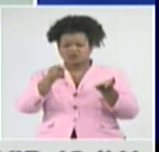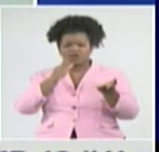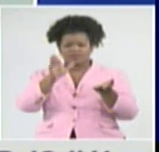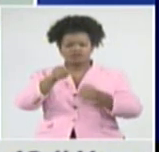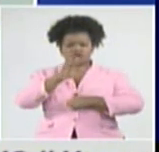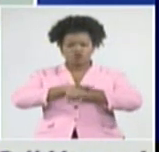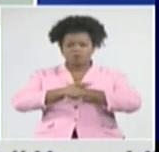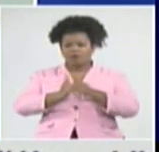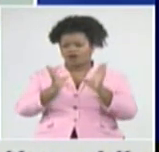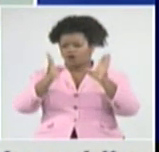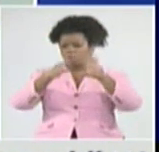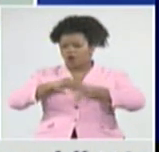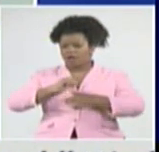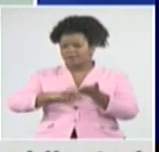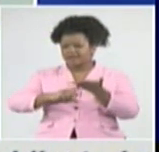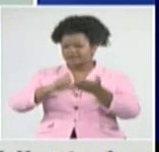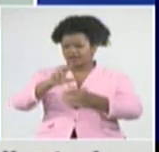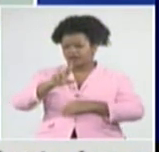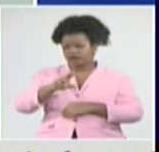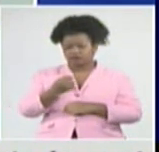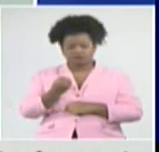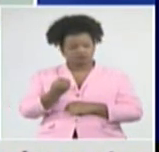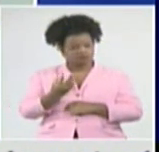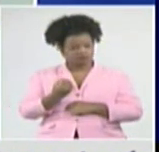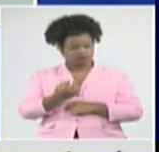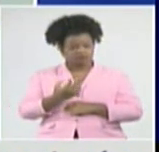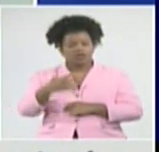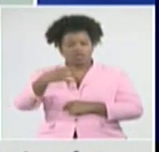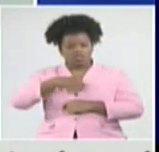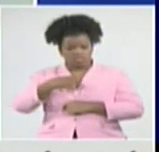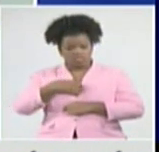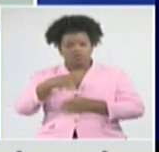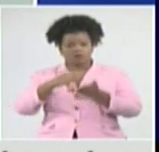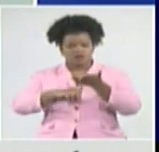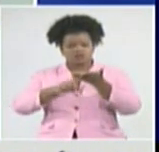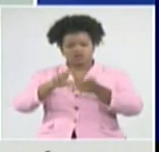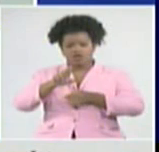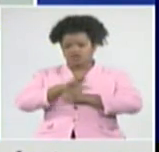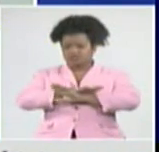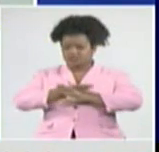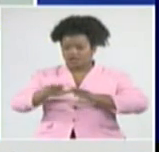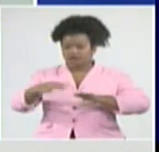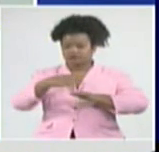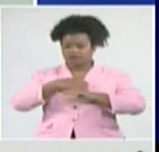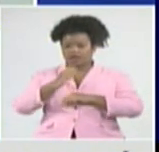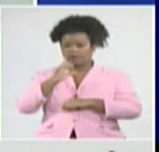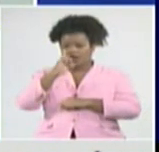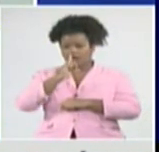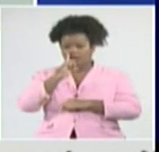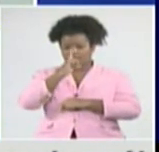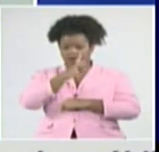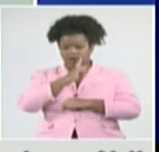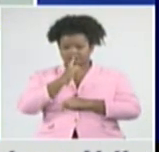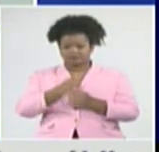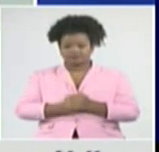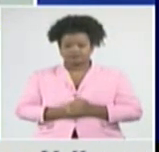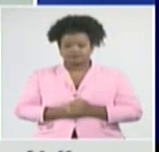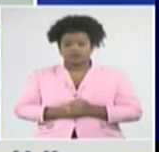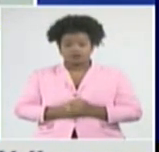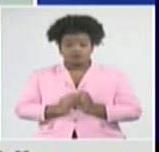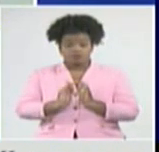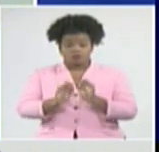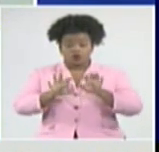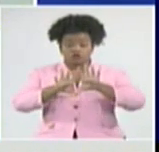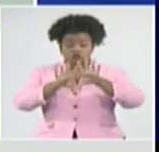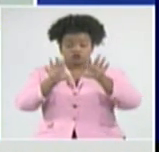procesado menos muestras para el estudio de la COVID-19. Es cierto que en ese total, y